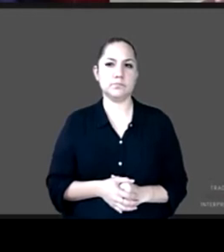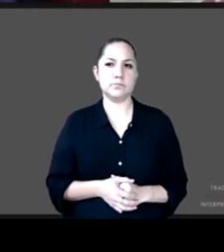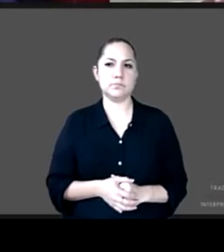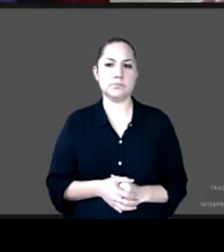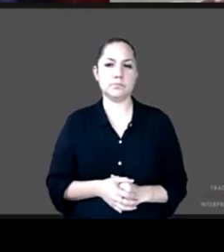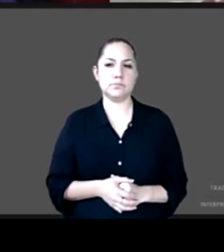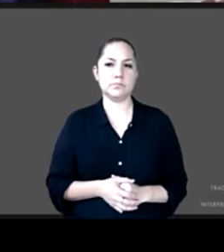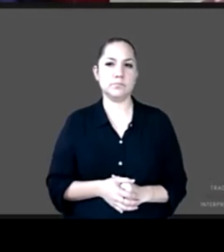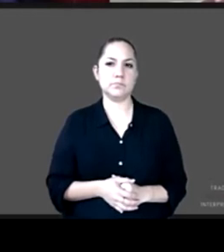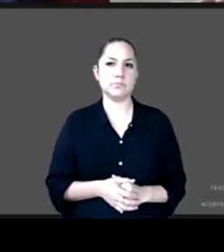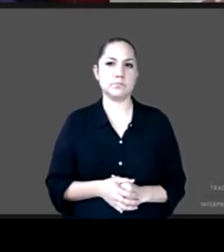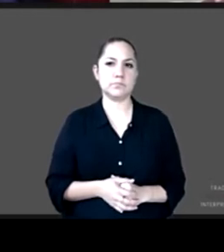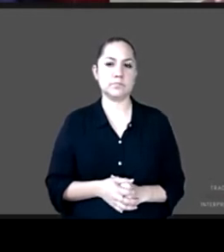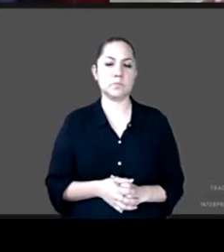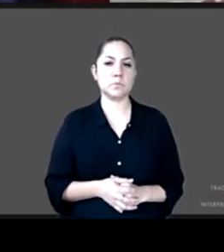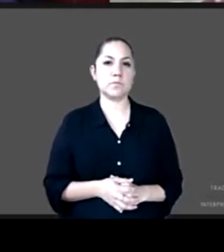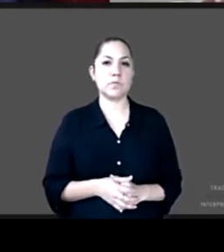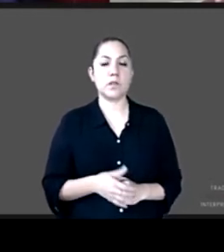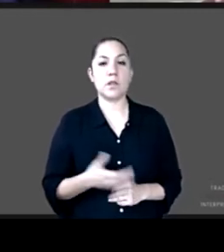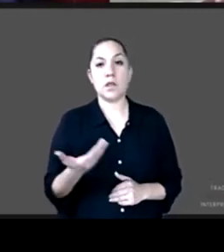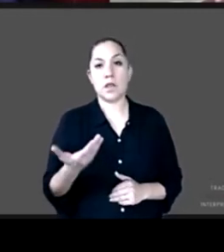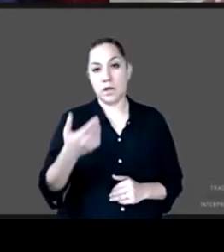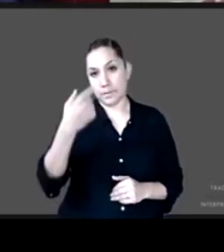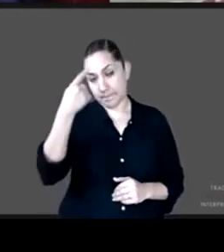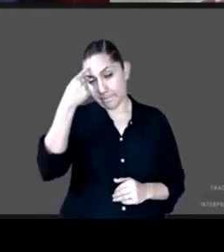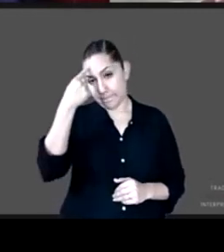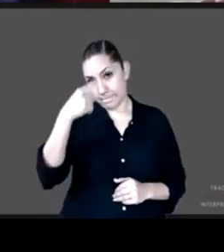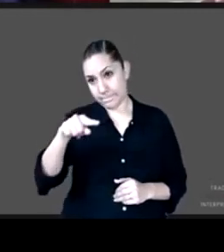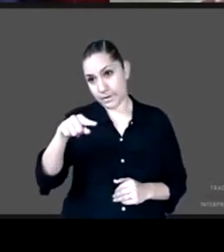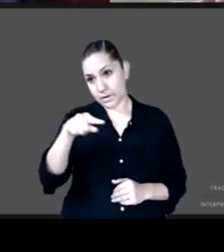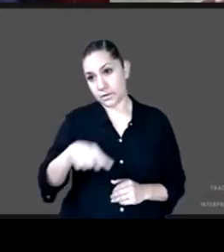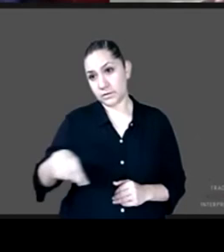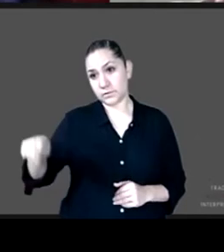y y y y